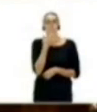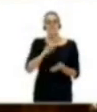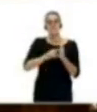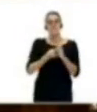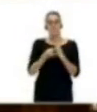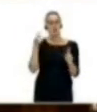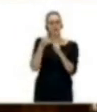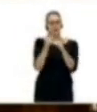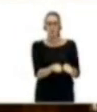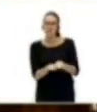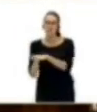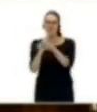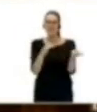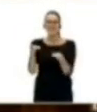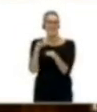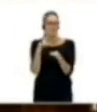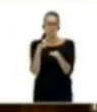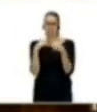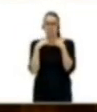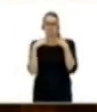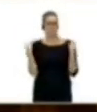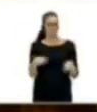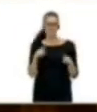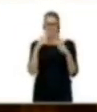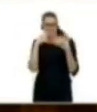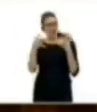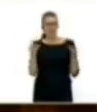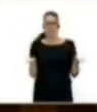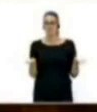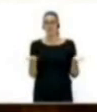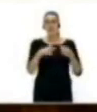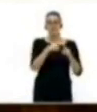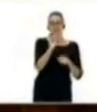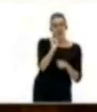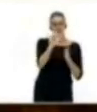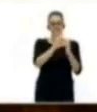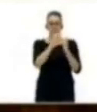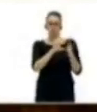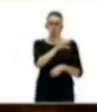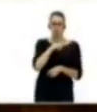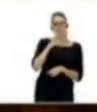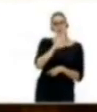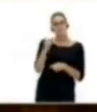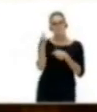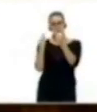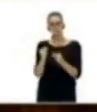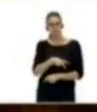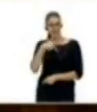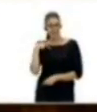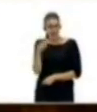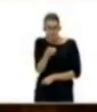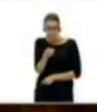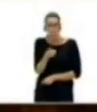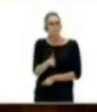evidente que es un fracaso. Existen herramientas como el Estatuto de Autonomía o los presupuestos generales que permiten